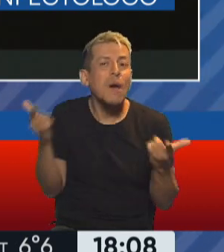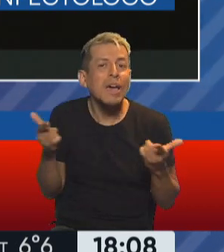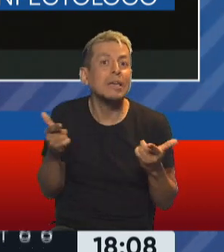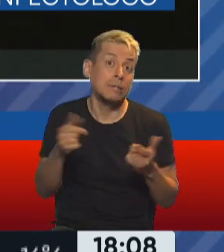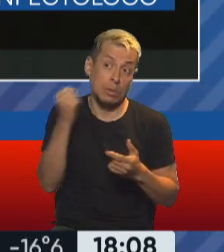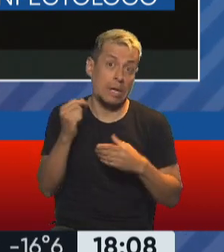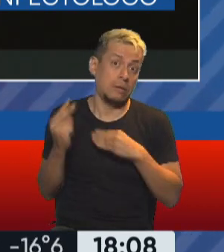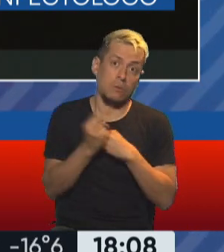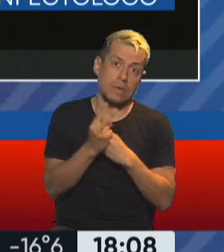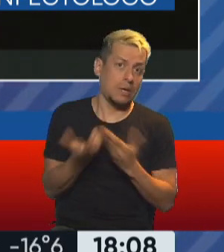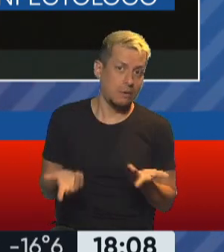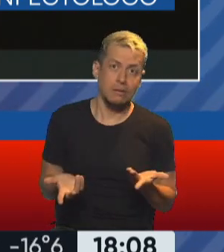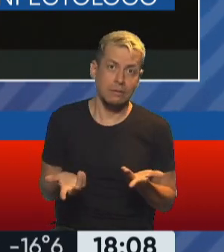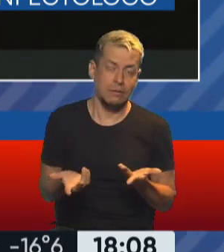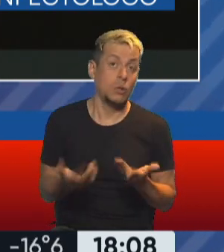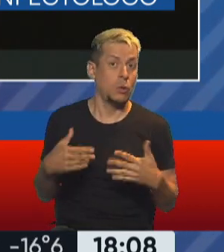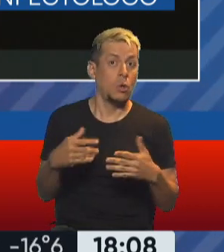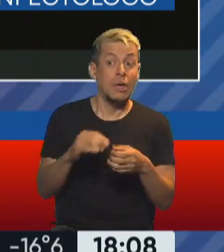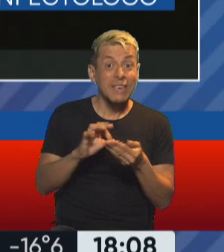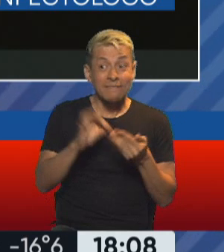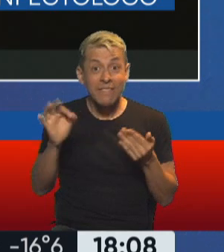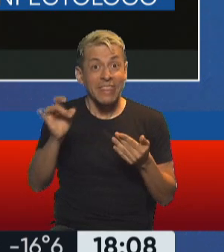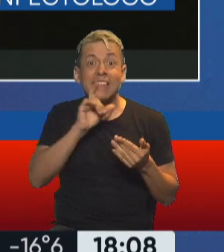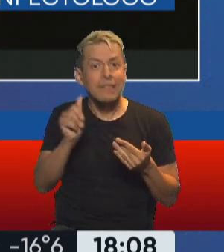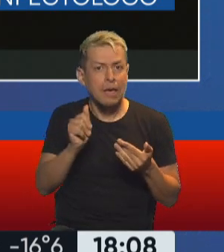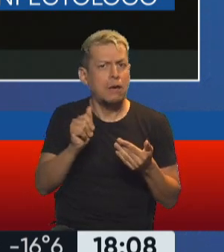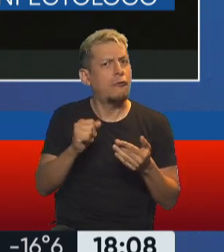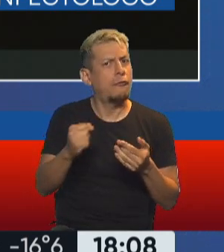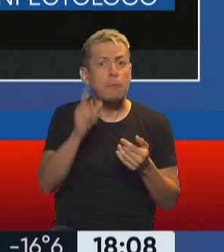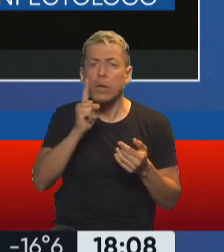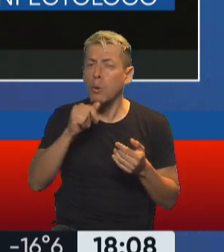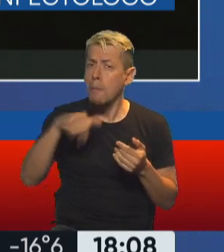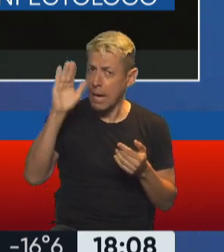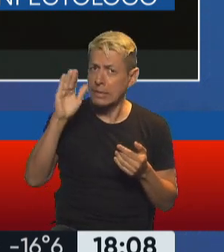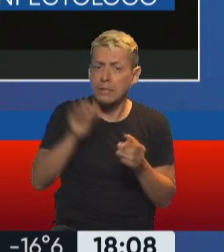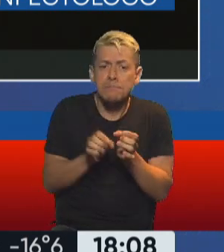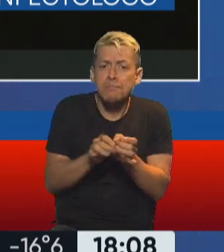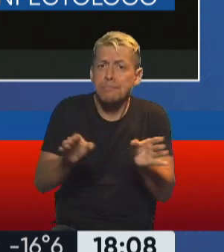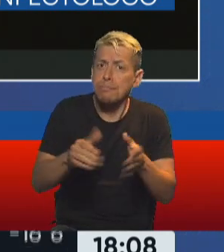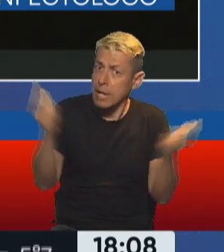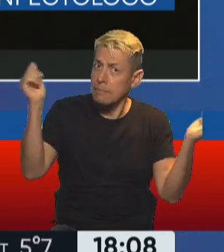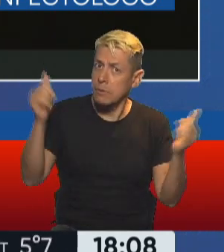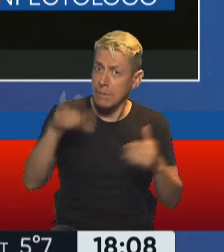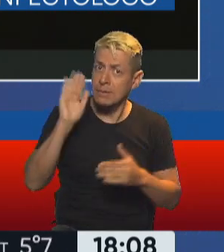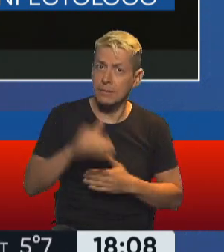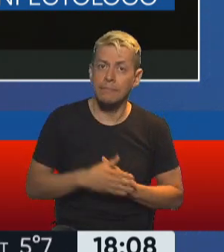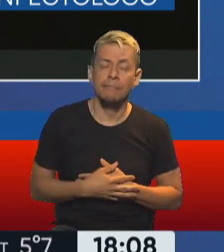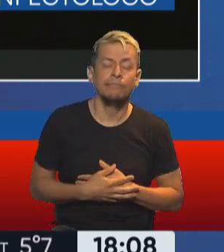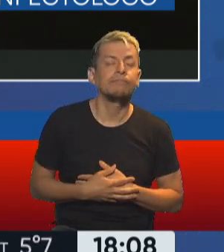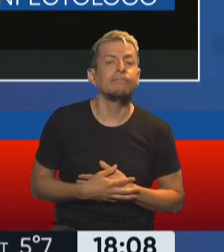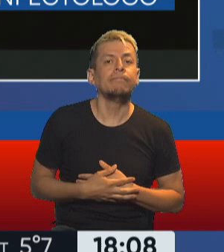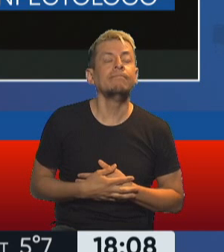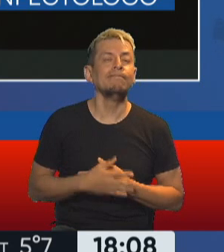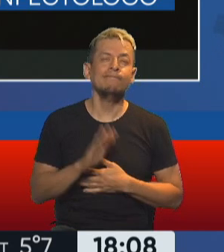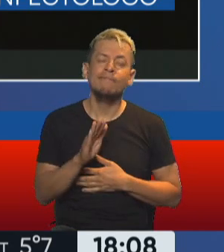que es más fuerte que otras variantes, si se quiere, y tiene otra velocidad de contagio? Mire,